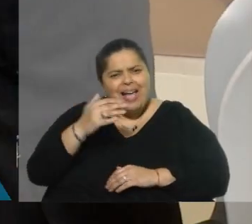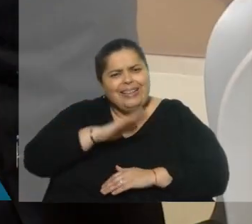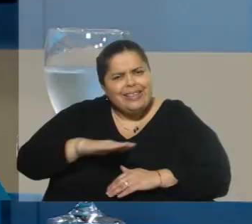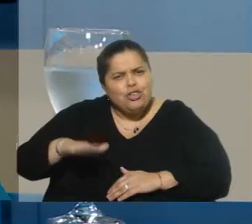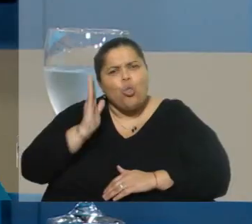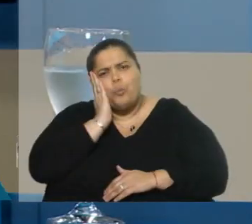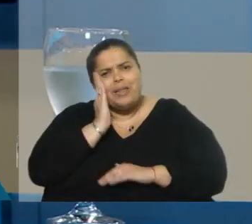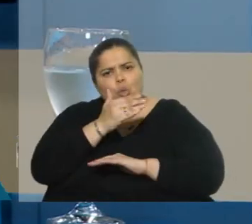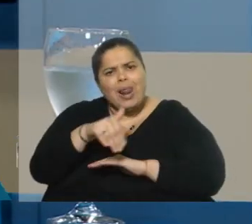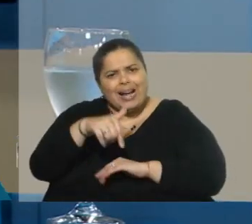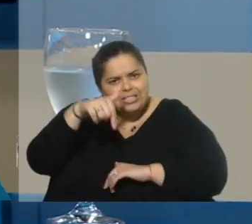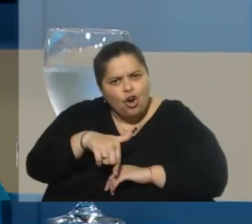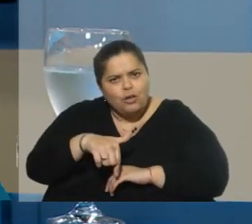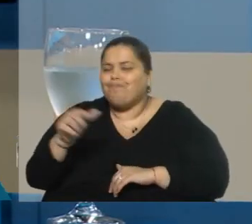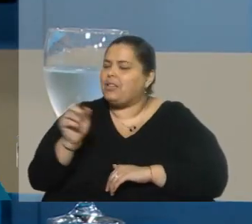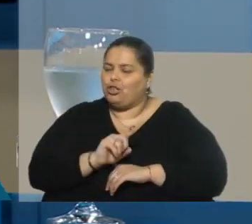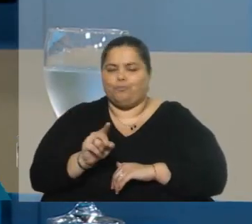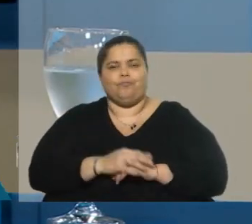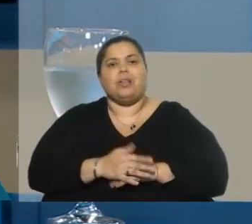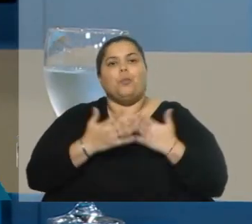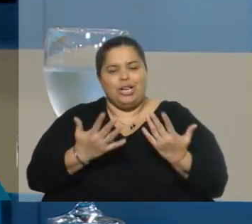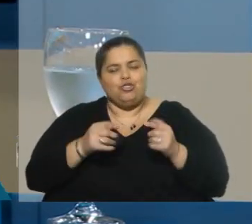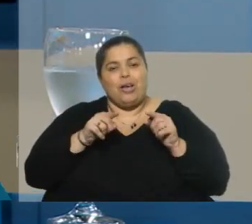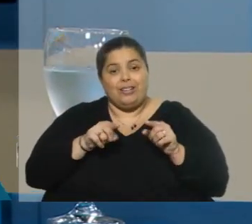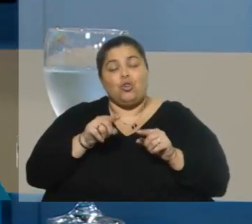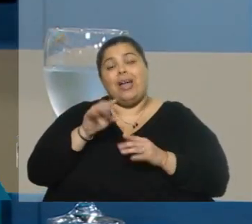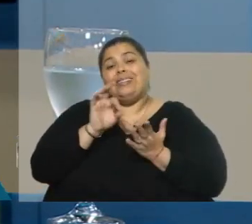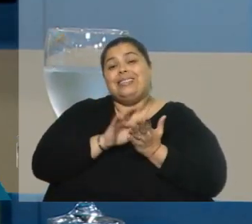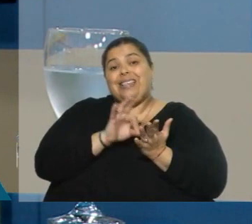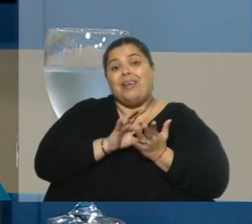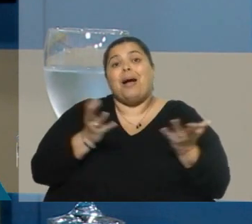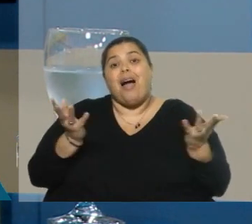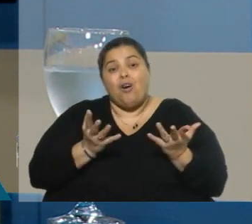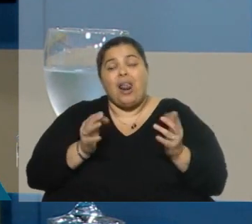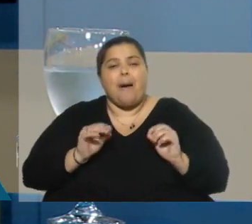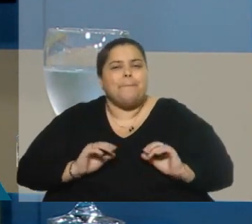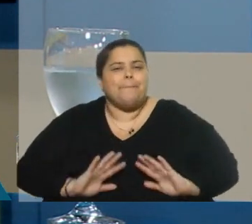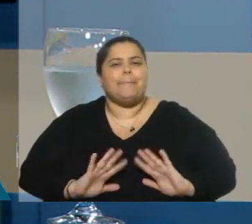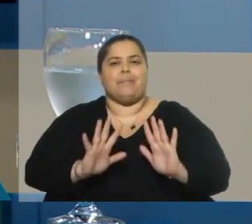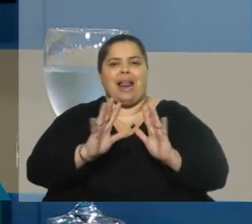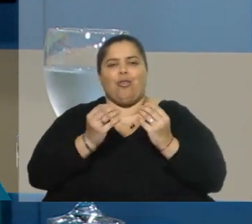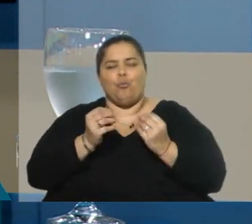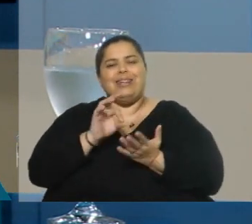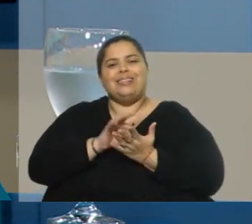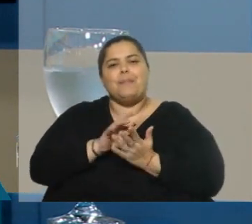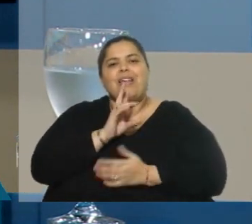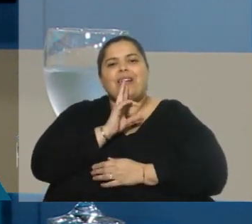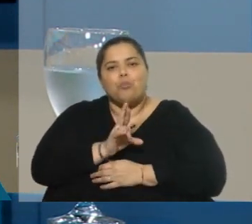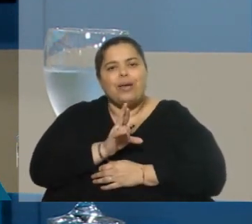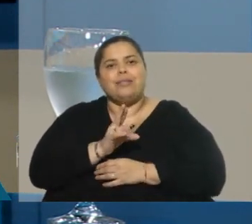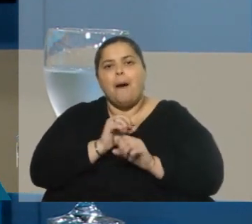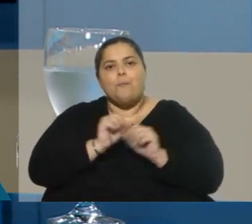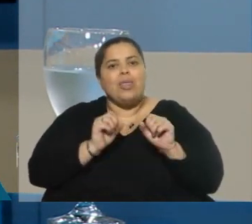No, no, no. A eso iba a llegar. El sistema está preparado de tal forma que, digamos, el sistema de respuesta que tenemos permite